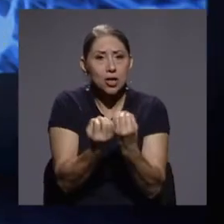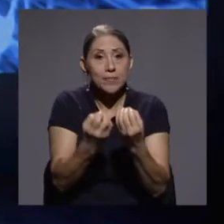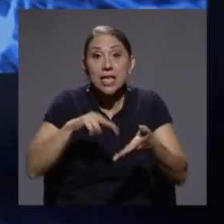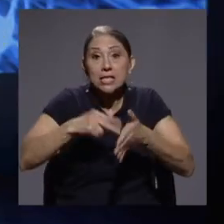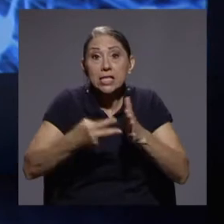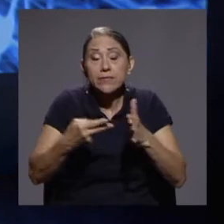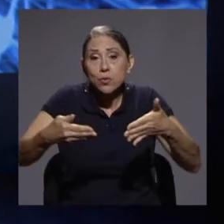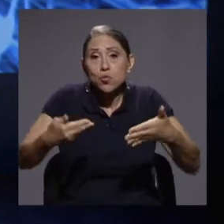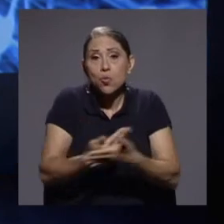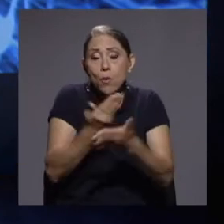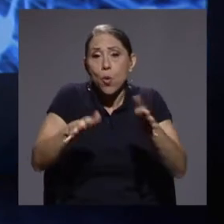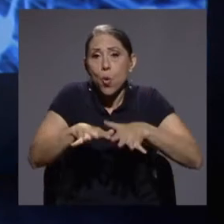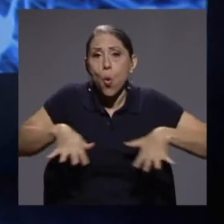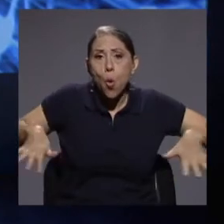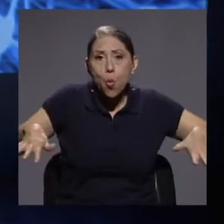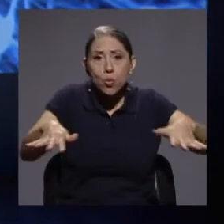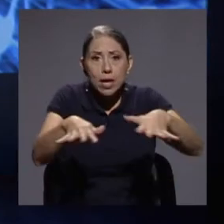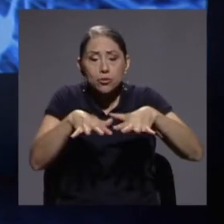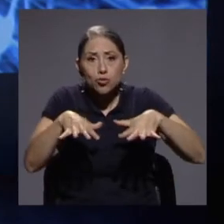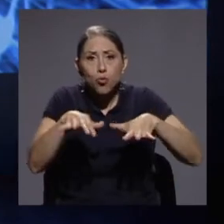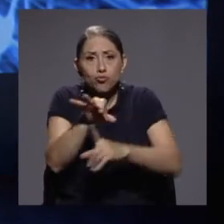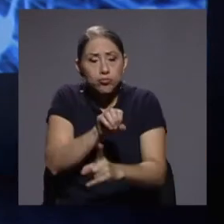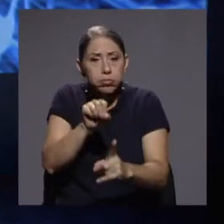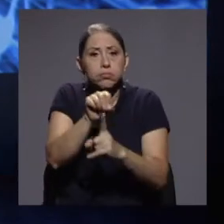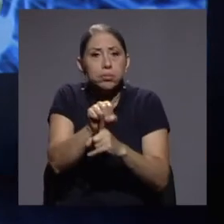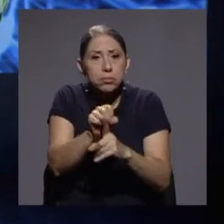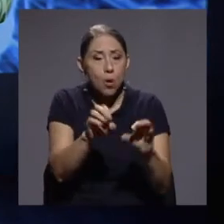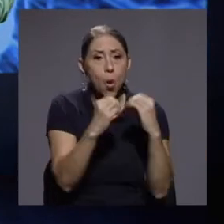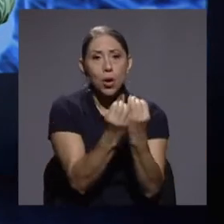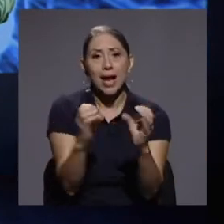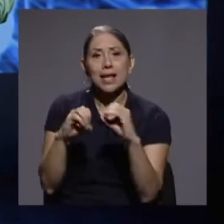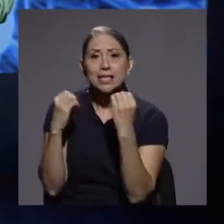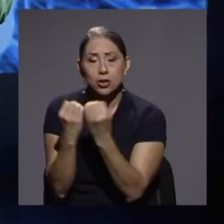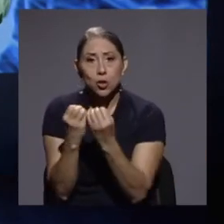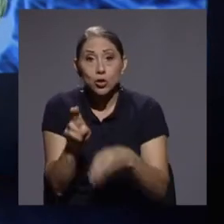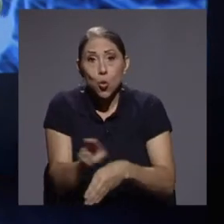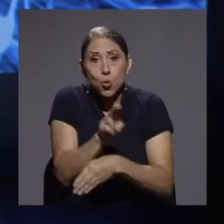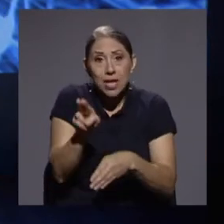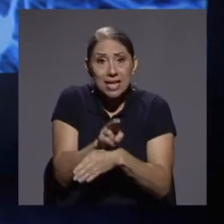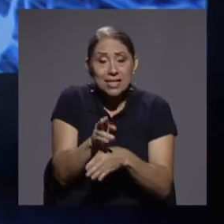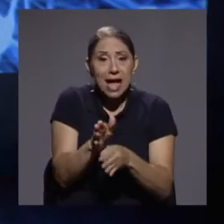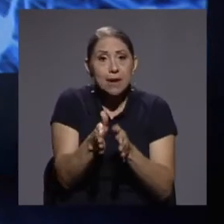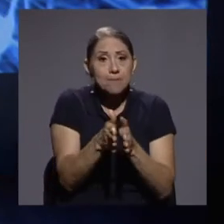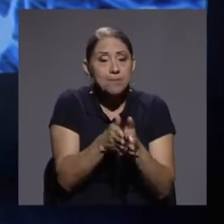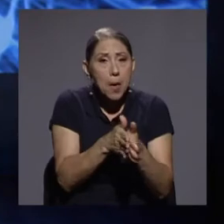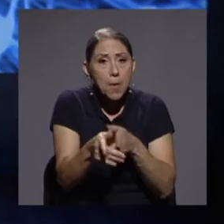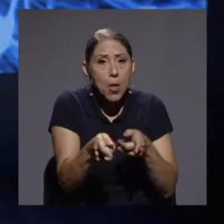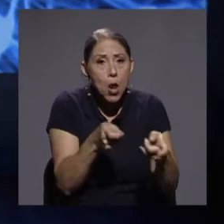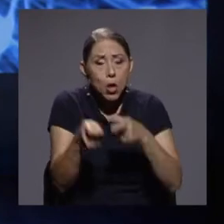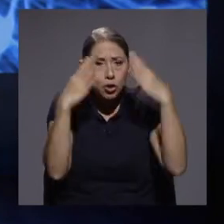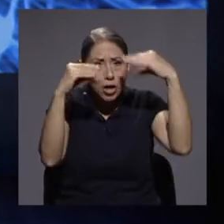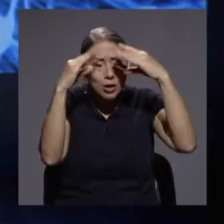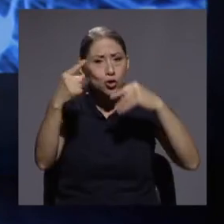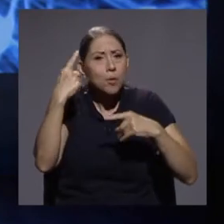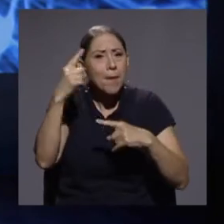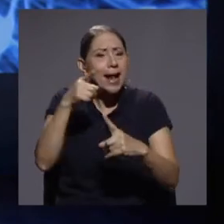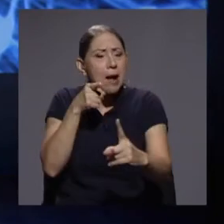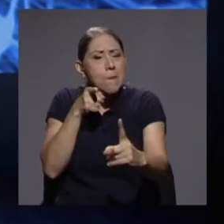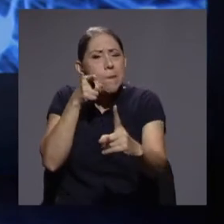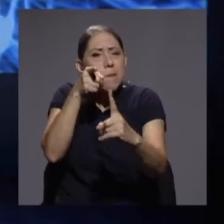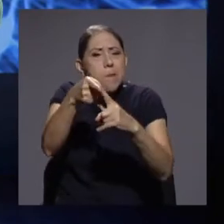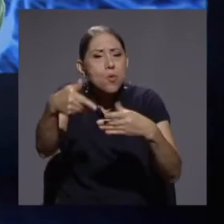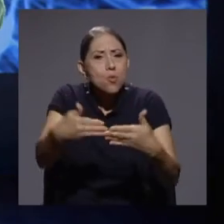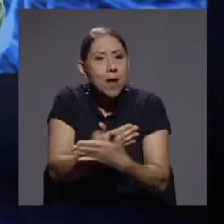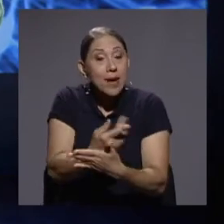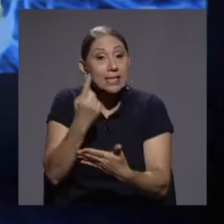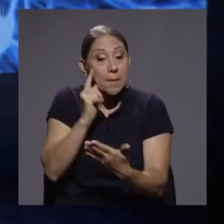contexto donde las organizaciones toman y utilizan los datos para redefinir sus rumbos, para diseñar sus metas, para plantear